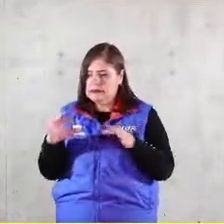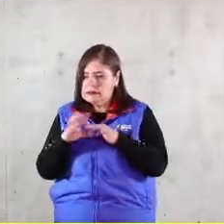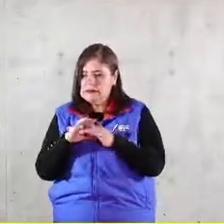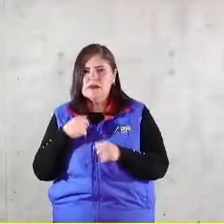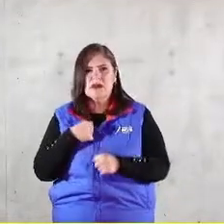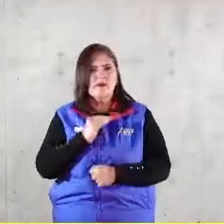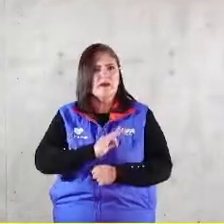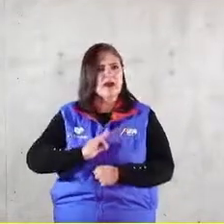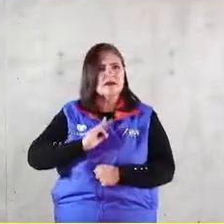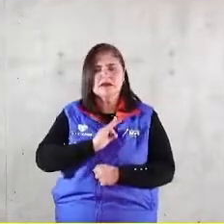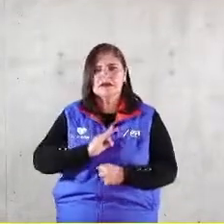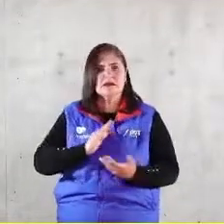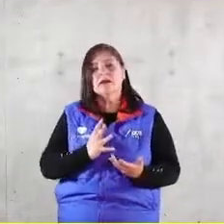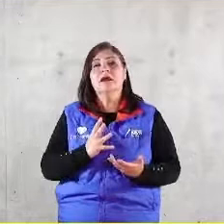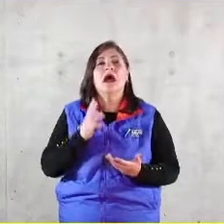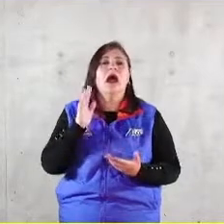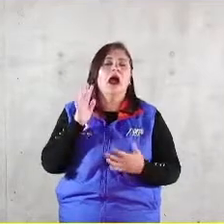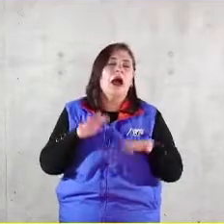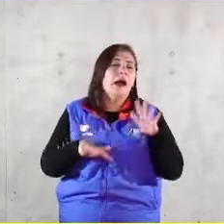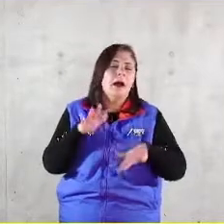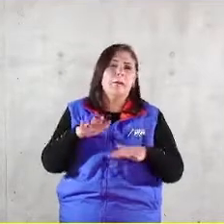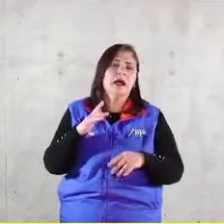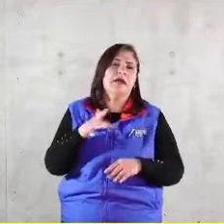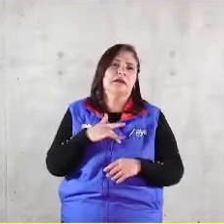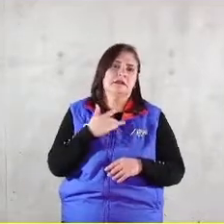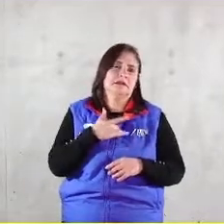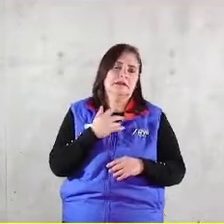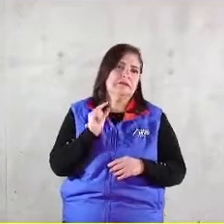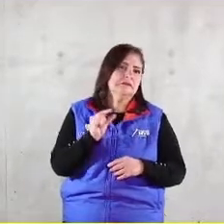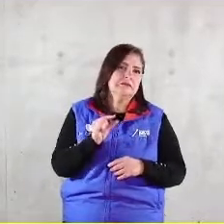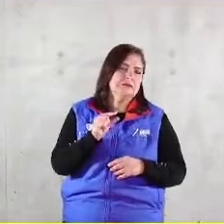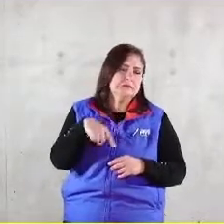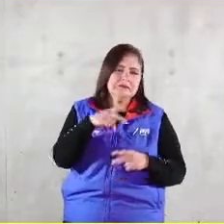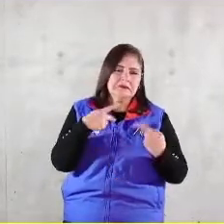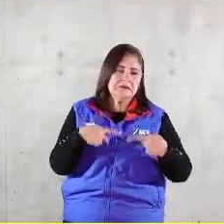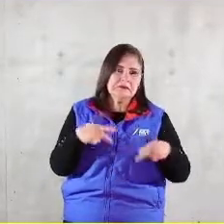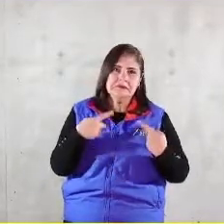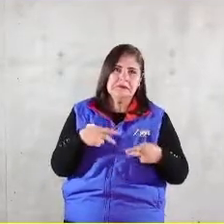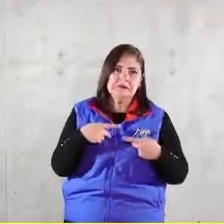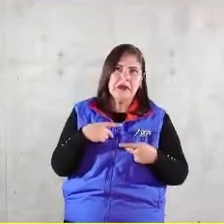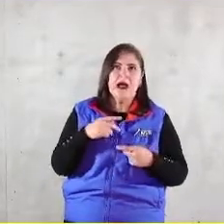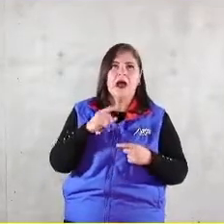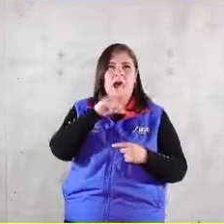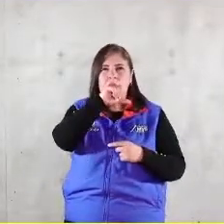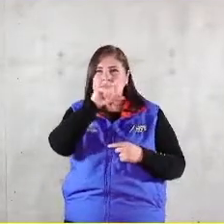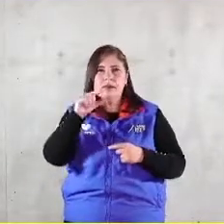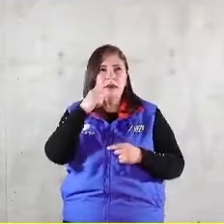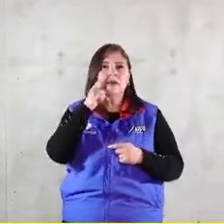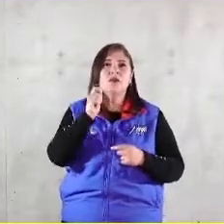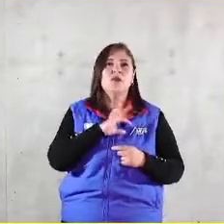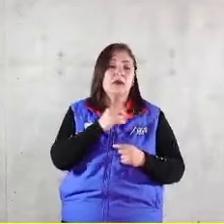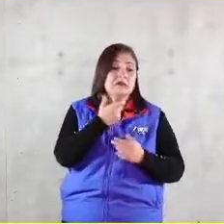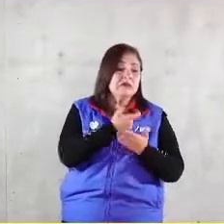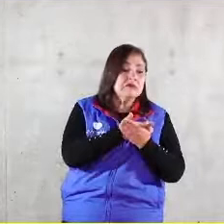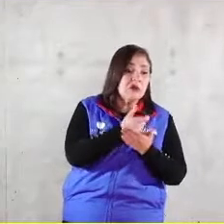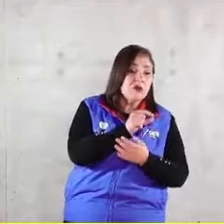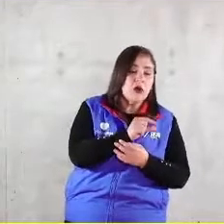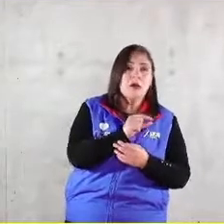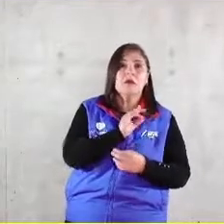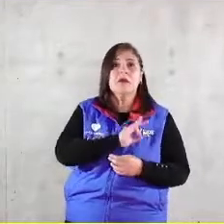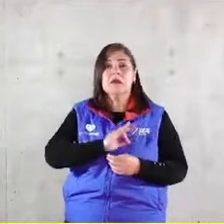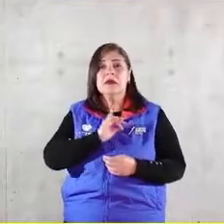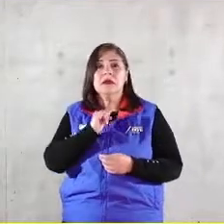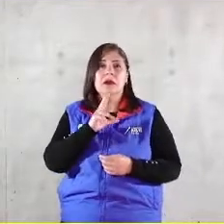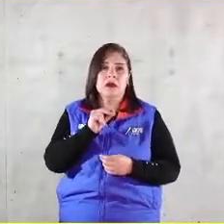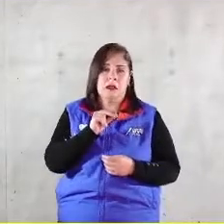ven, ciertamente hay un mínimo a partir del cual las personas dicen que son más felices, un mínimo de ingreso, pero a partir